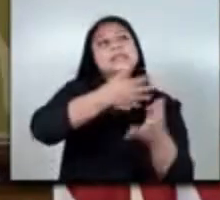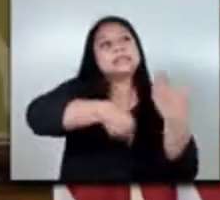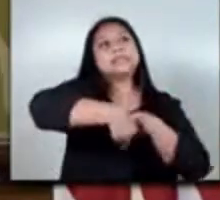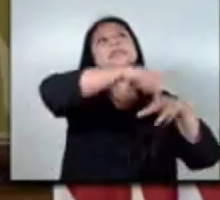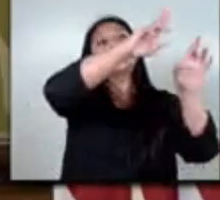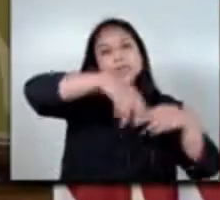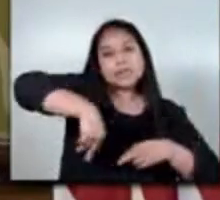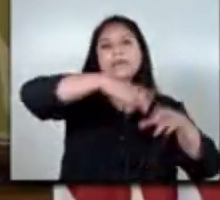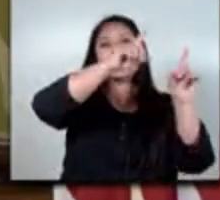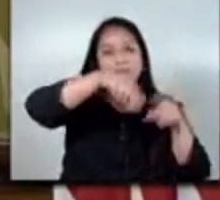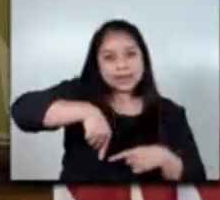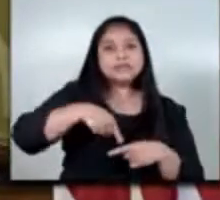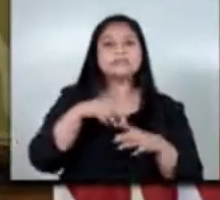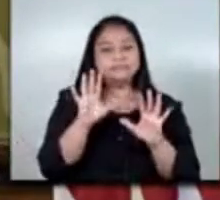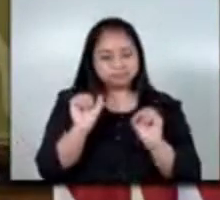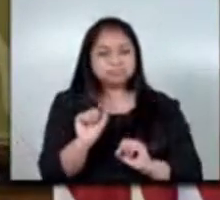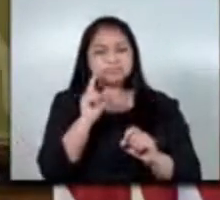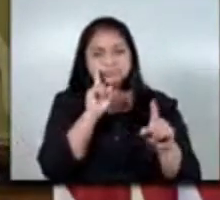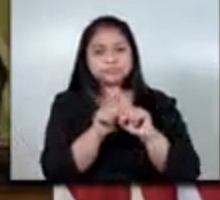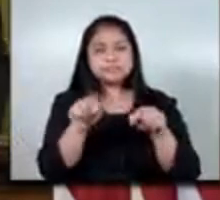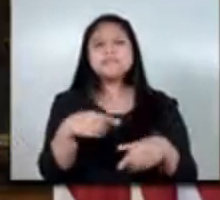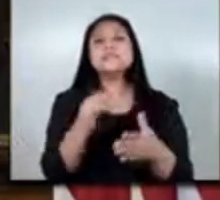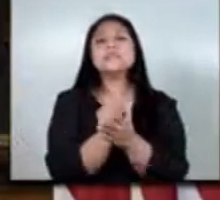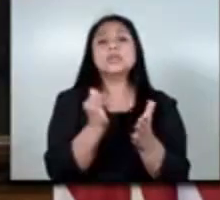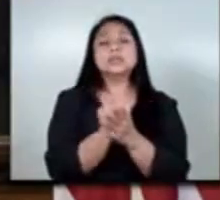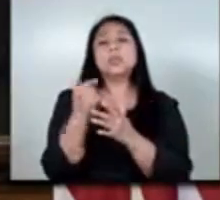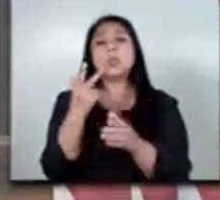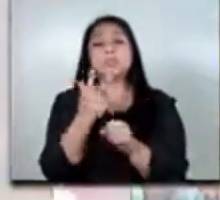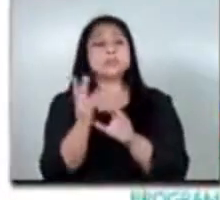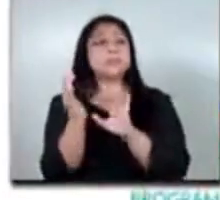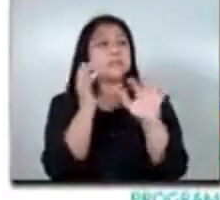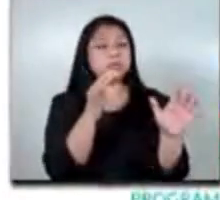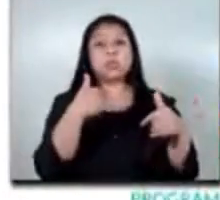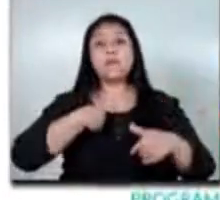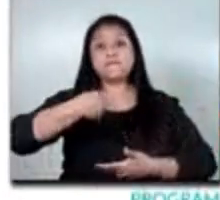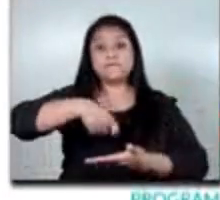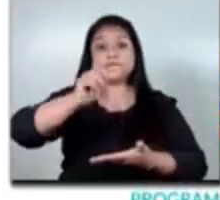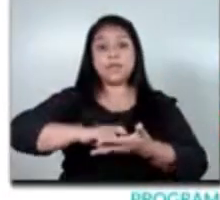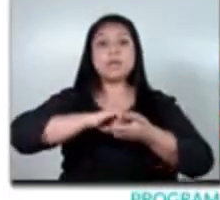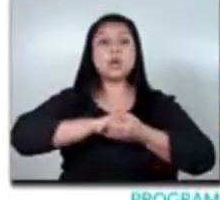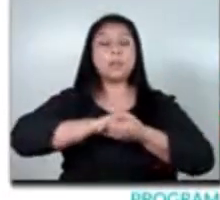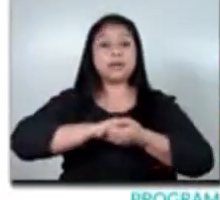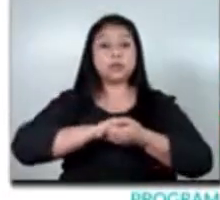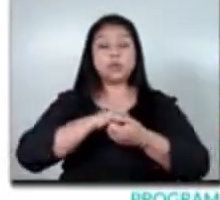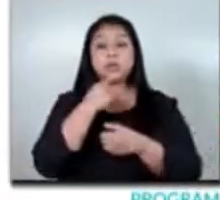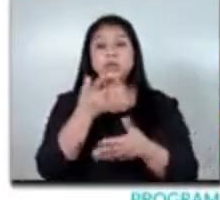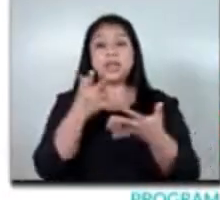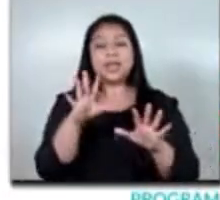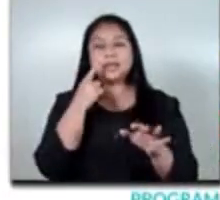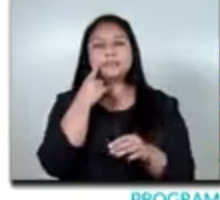así que entonces trabajamos con el ministro con el instituto guatemalteco migración con quien firmamos un convenio no más nos